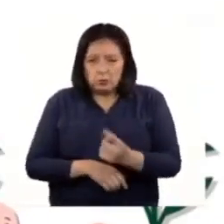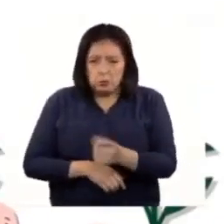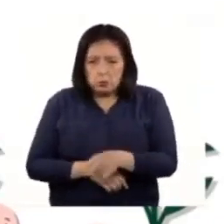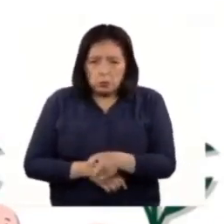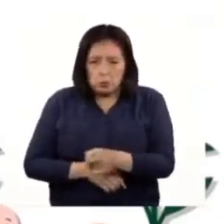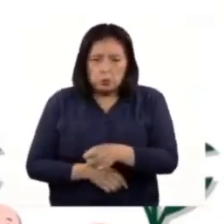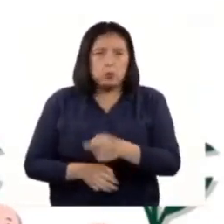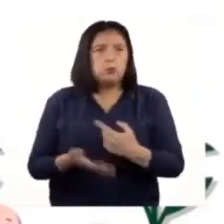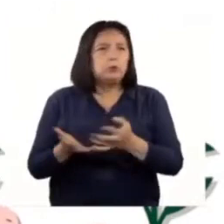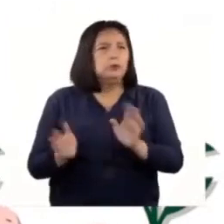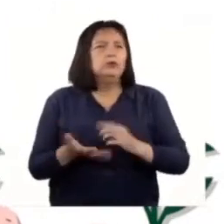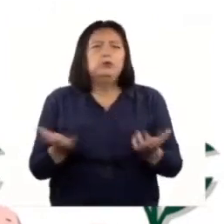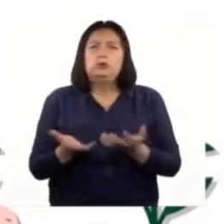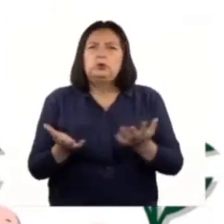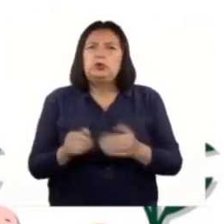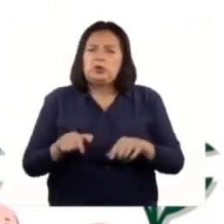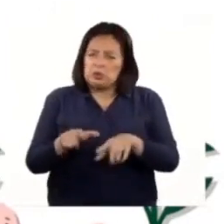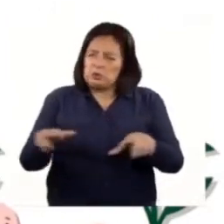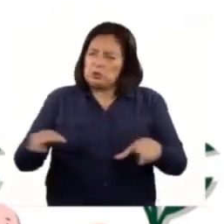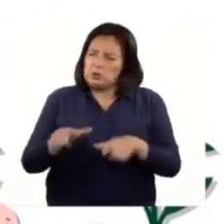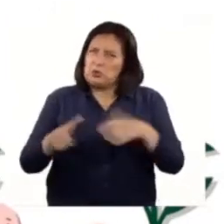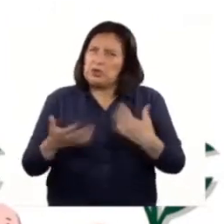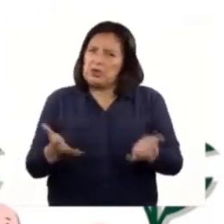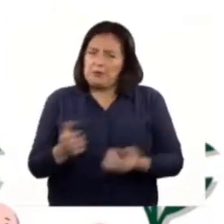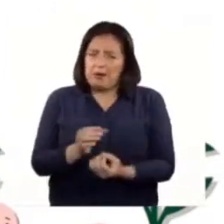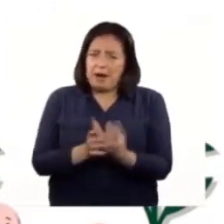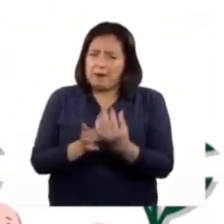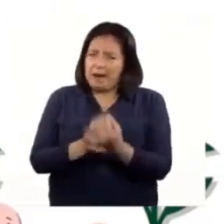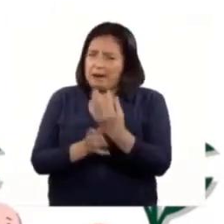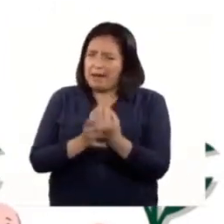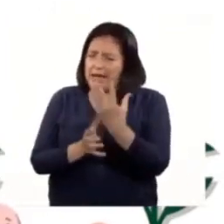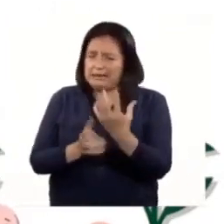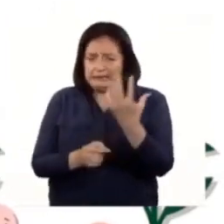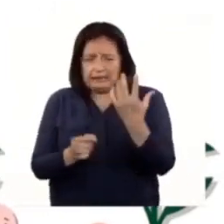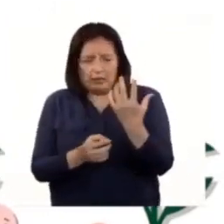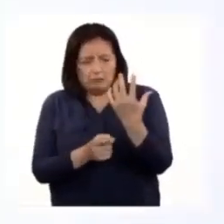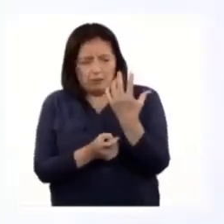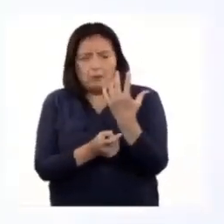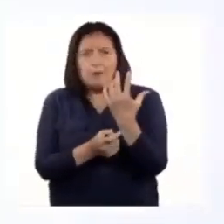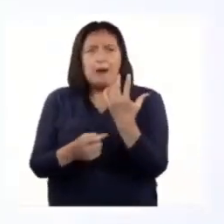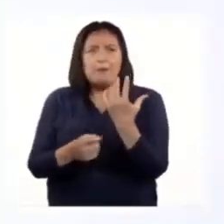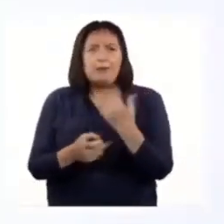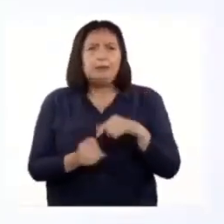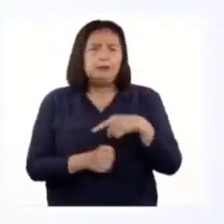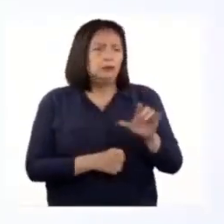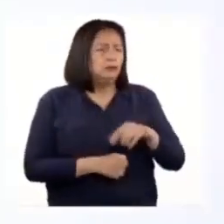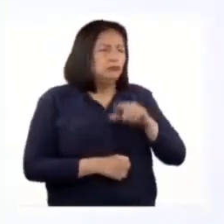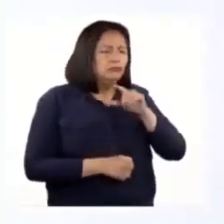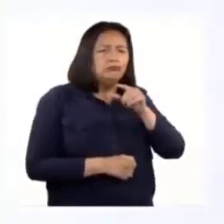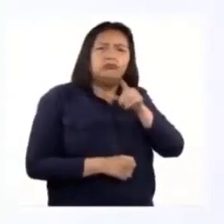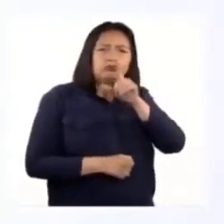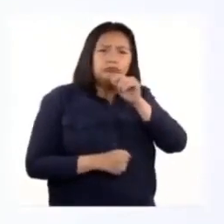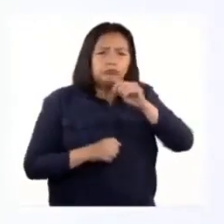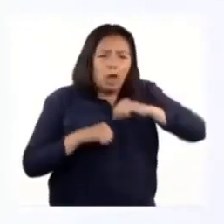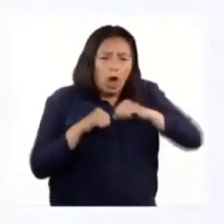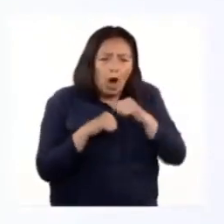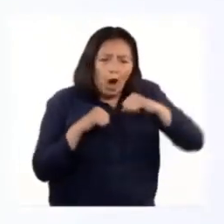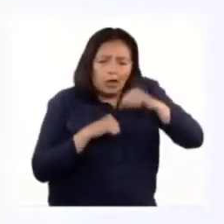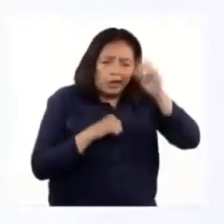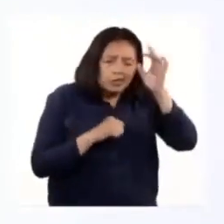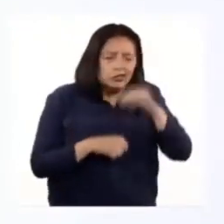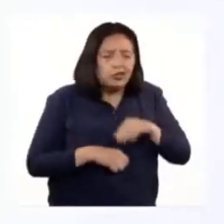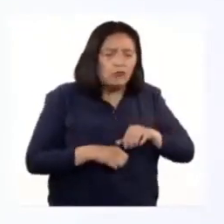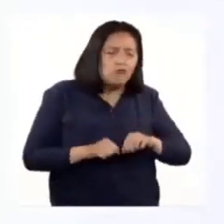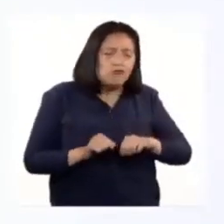especialmente en los lugares donde había más plantas. Por su parte, las gallinas estaban dando su